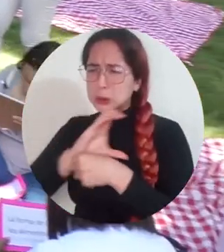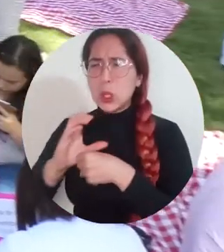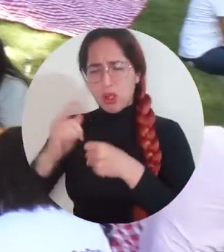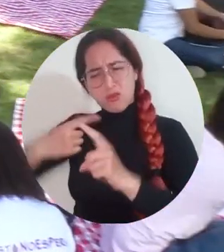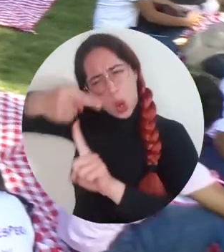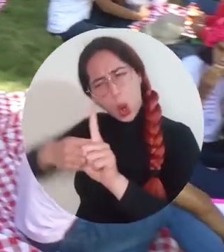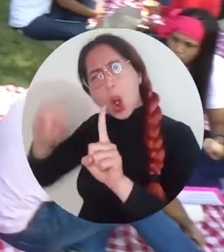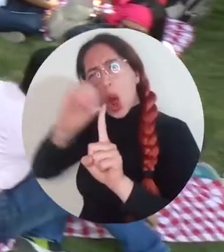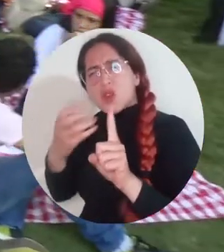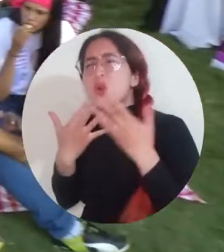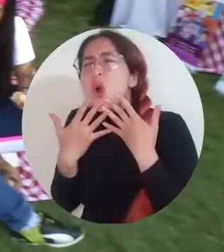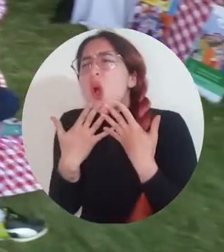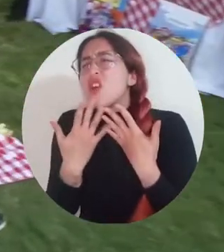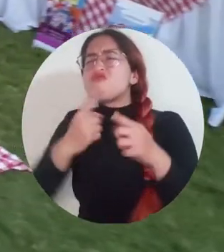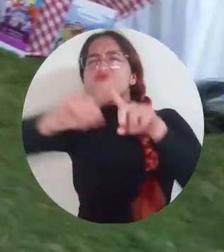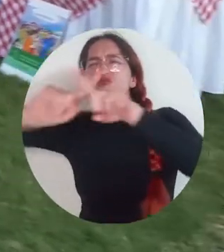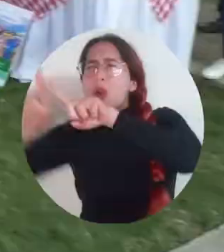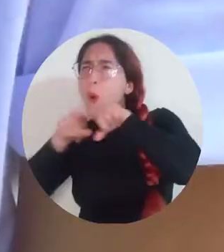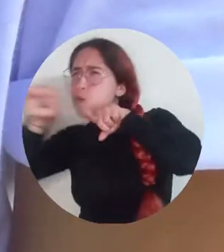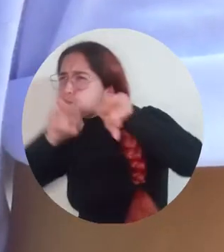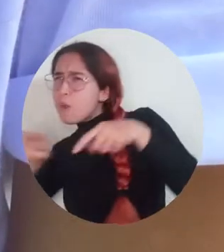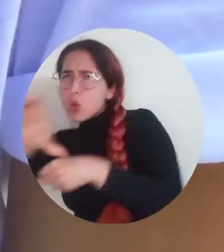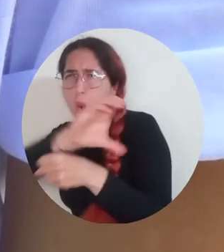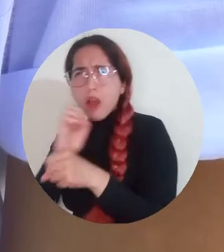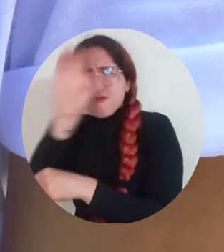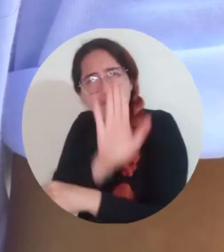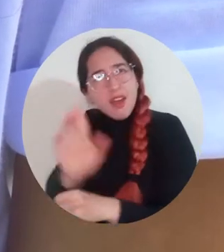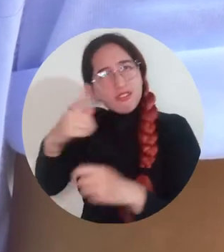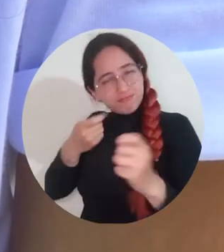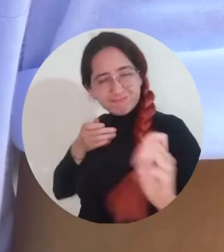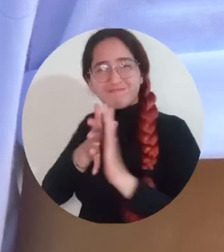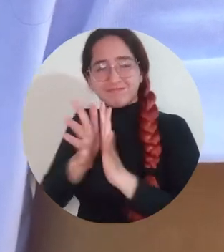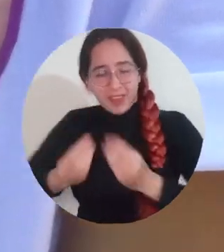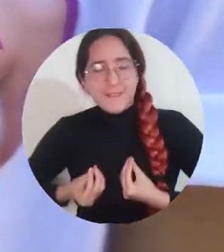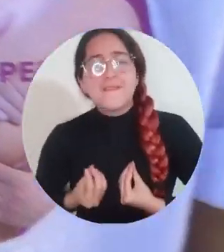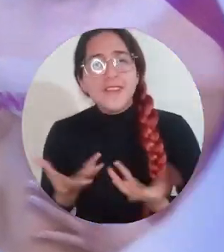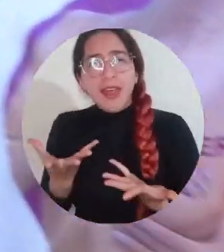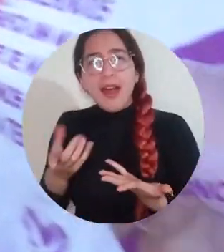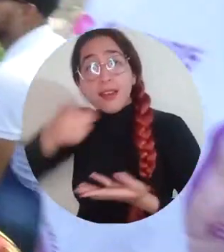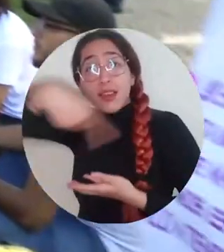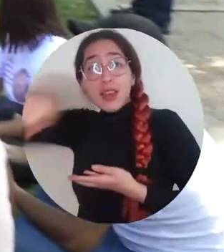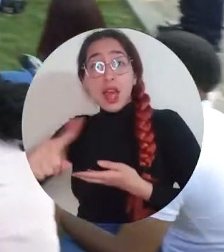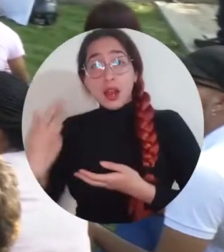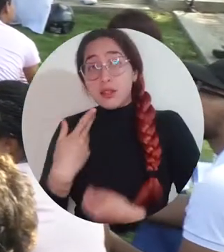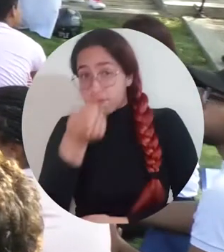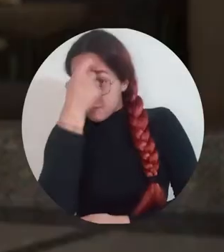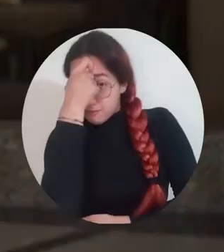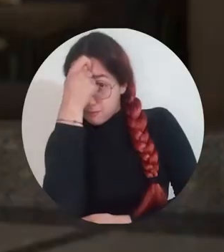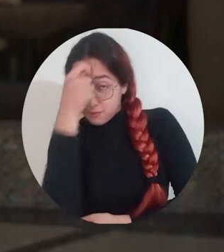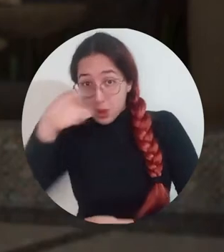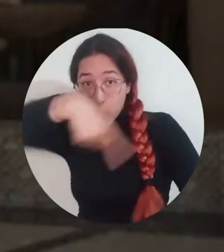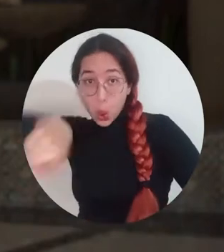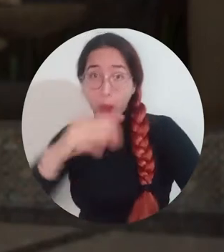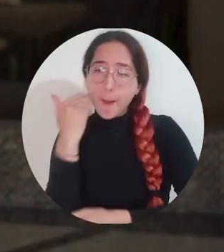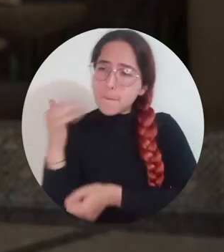cada lugar de la ciudad, del departamento, el mensaje de vida. Que las mujeres no olviden cada paso del autoexamen,